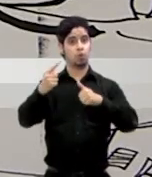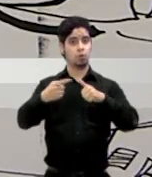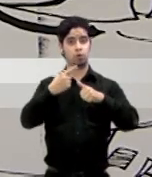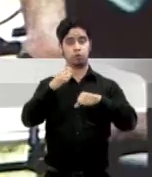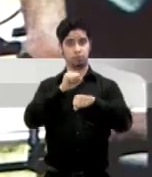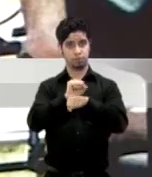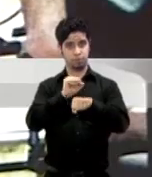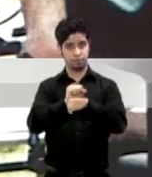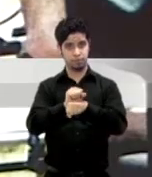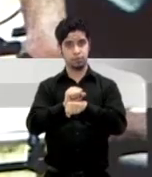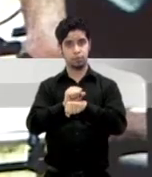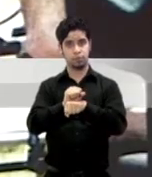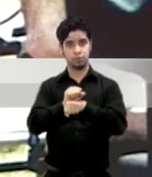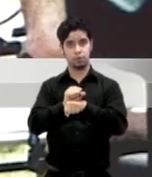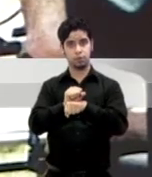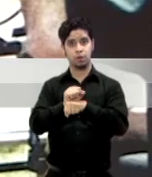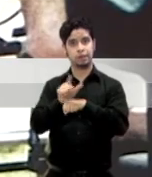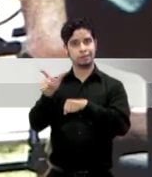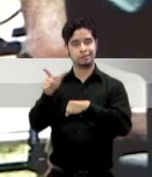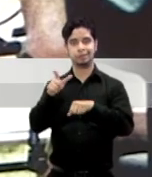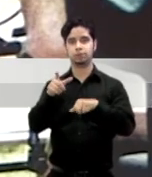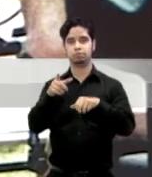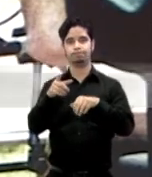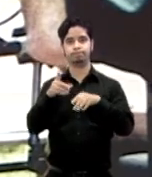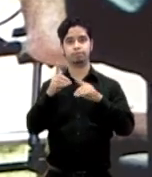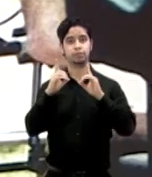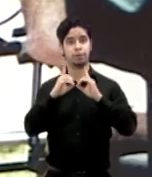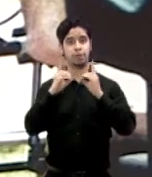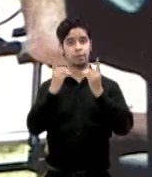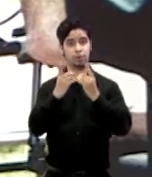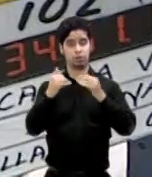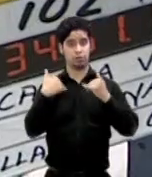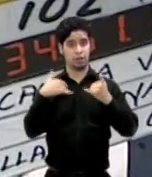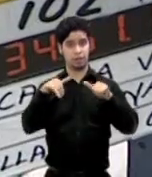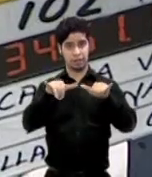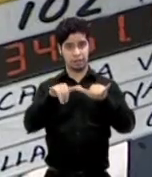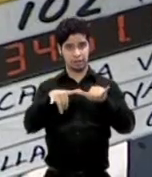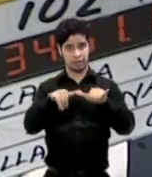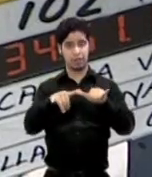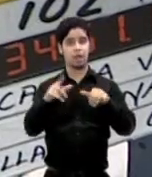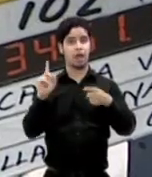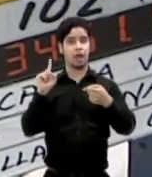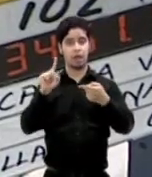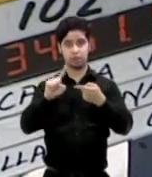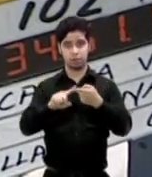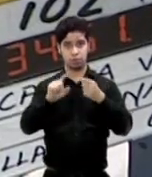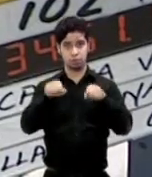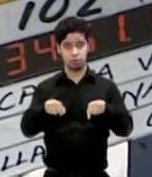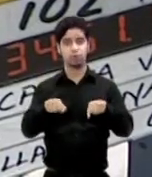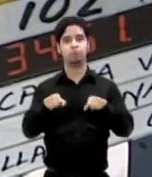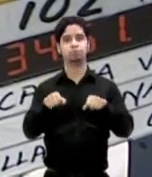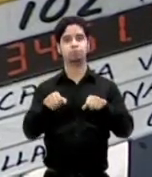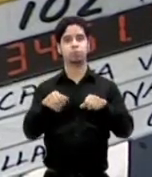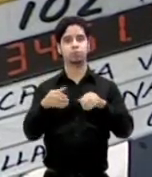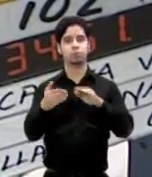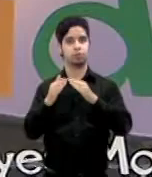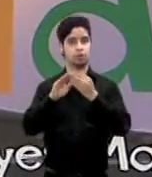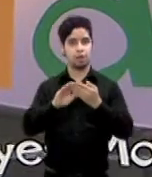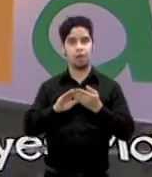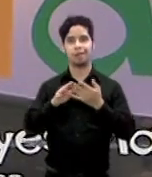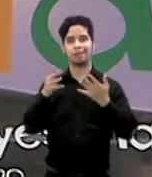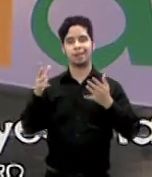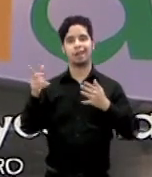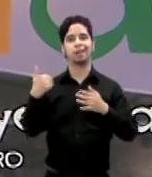elaboró como técnico en el departamento de ingeniería continuó en ascenso profesional hasta llegar a convertirse en profesor y cineasta